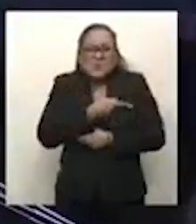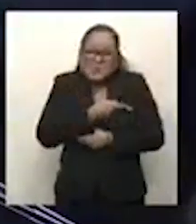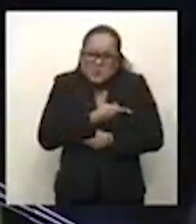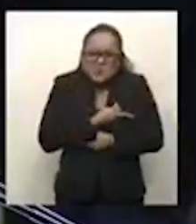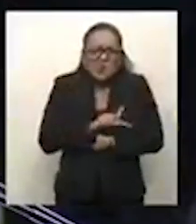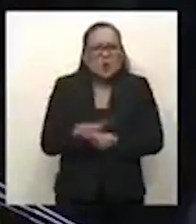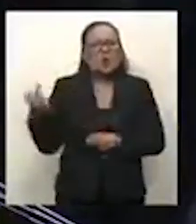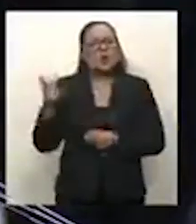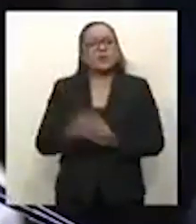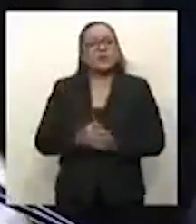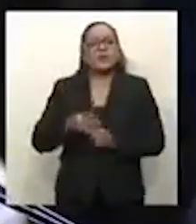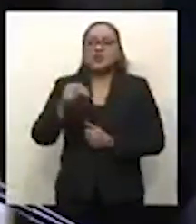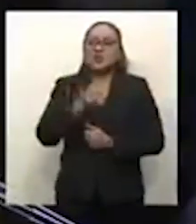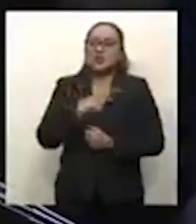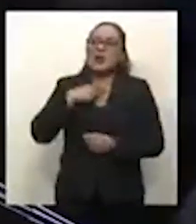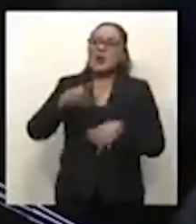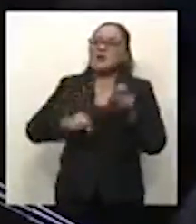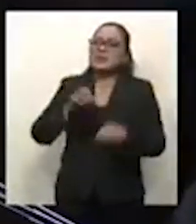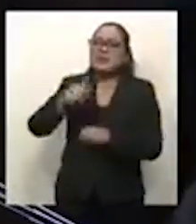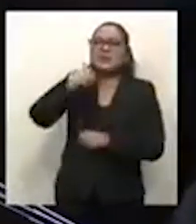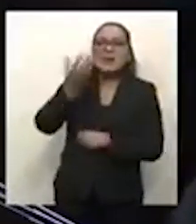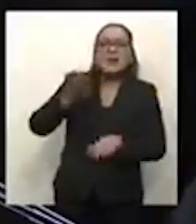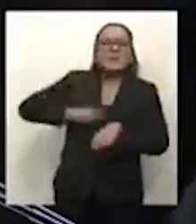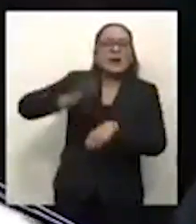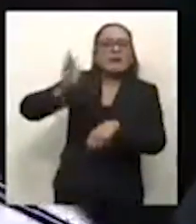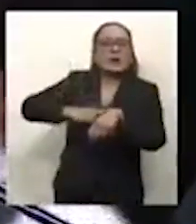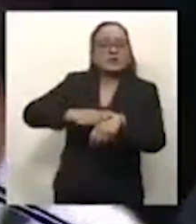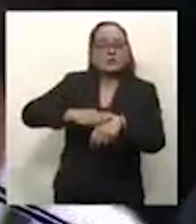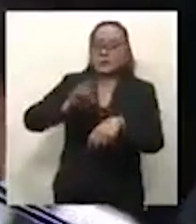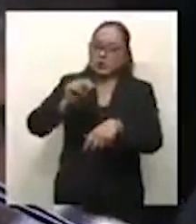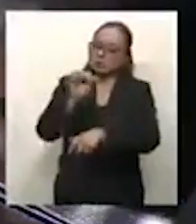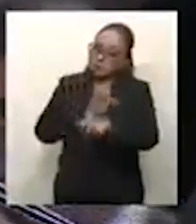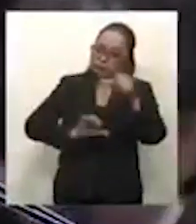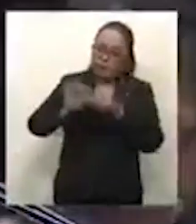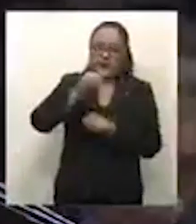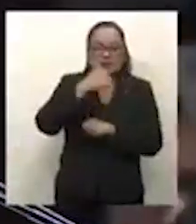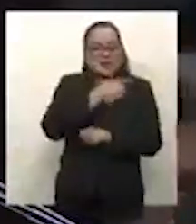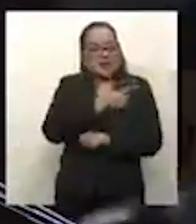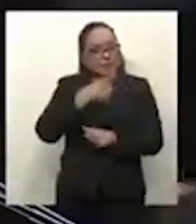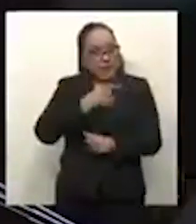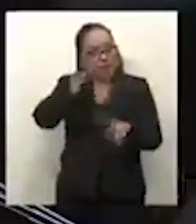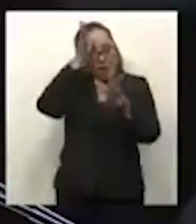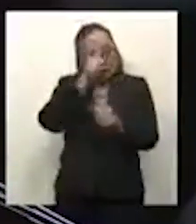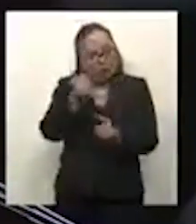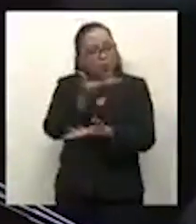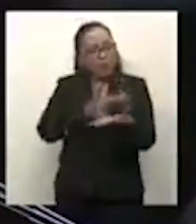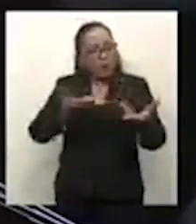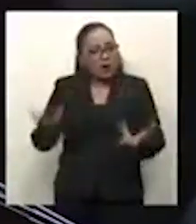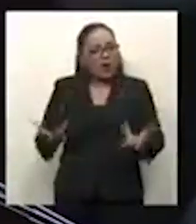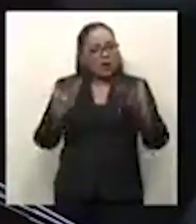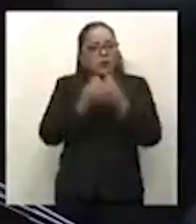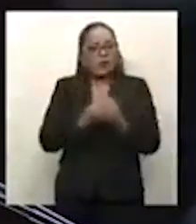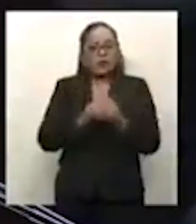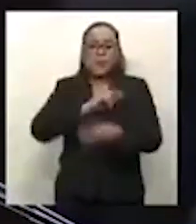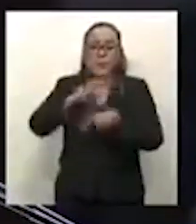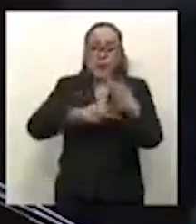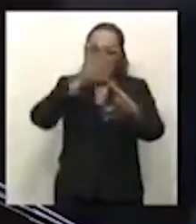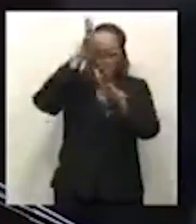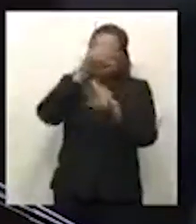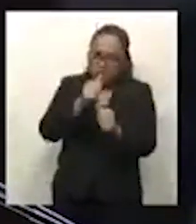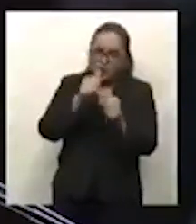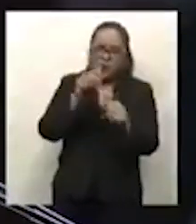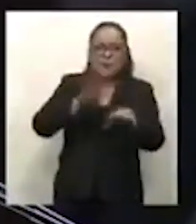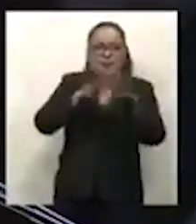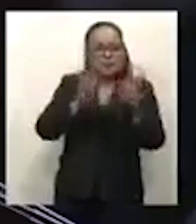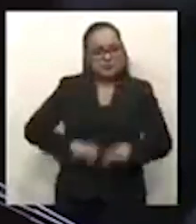dejemos la política del regateo y reemplacémosla por la política de los acuerdos. Vámonos poniendo de acuerdo en lo